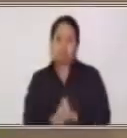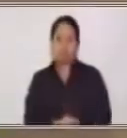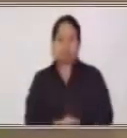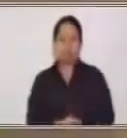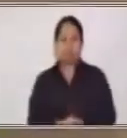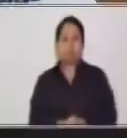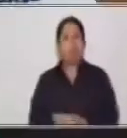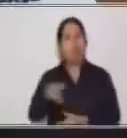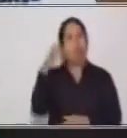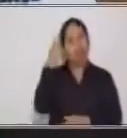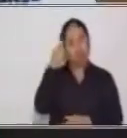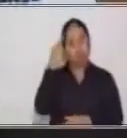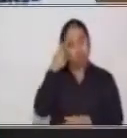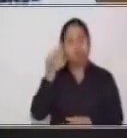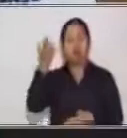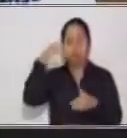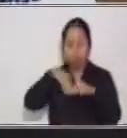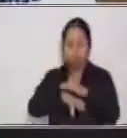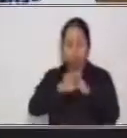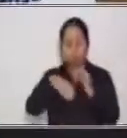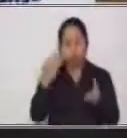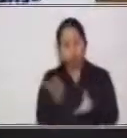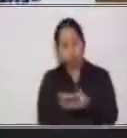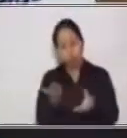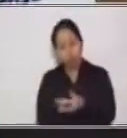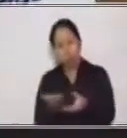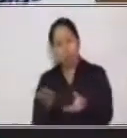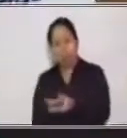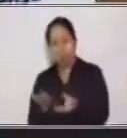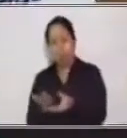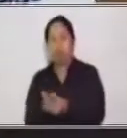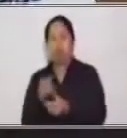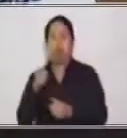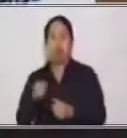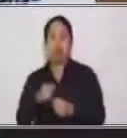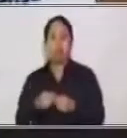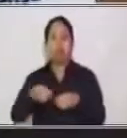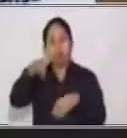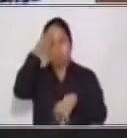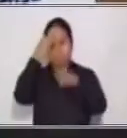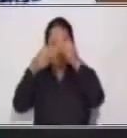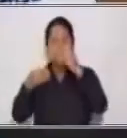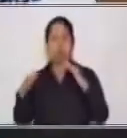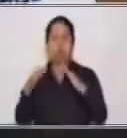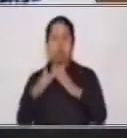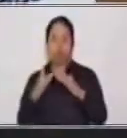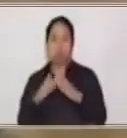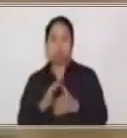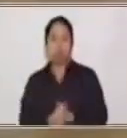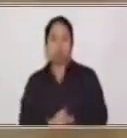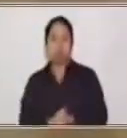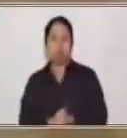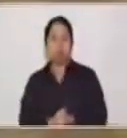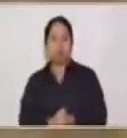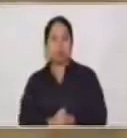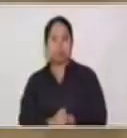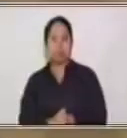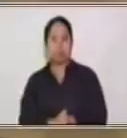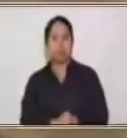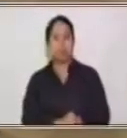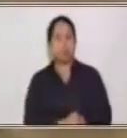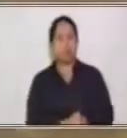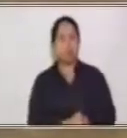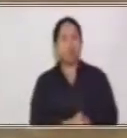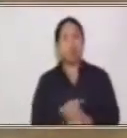guardar todos tus trabajos y ejercicios en el portafolio de Aprendo en Casa. ¿Qué aprendiste en el programa de Aprendo en Casa?